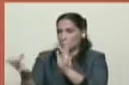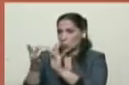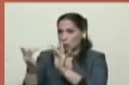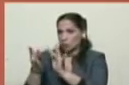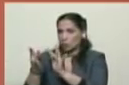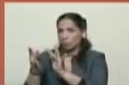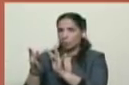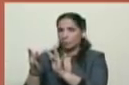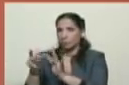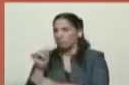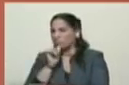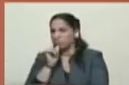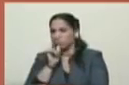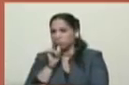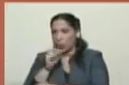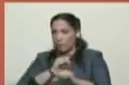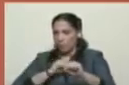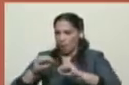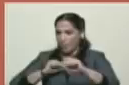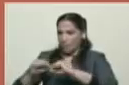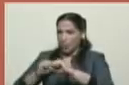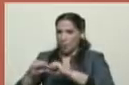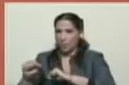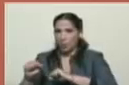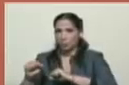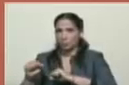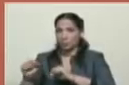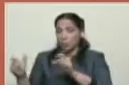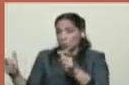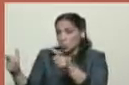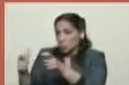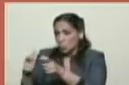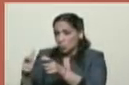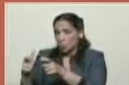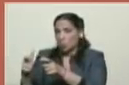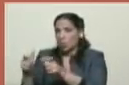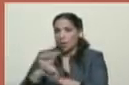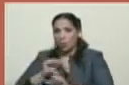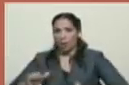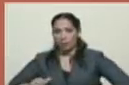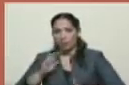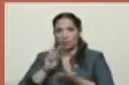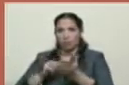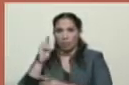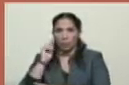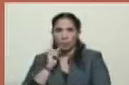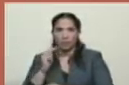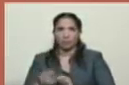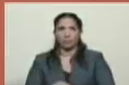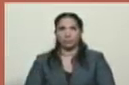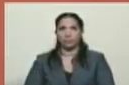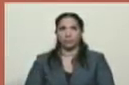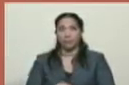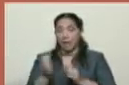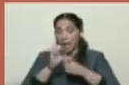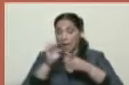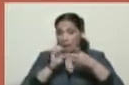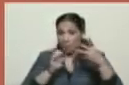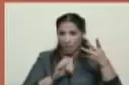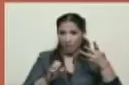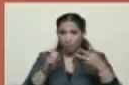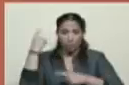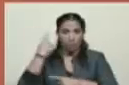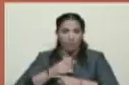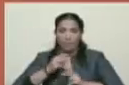la acción por parte de este pequeño grupo de guardias nacionales. Hay un elemento que queremos